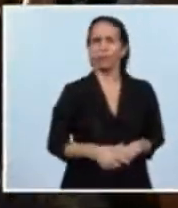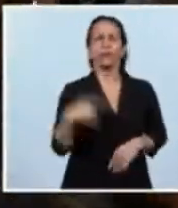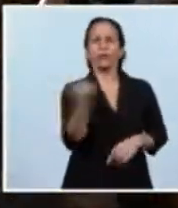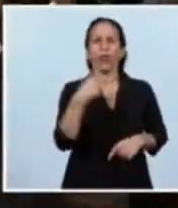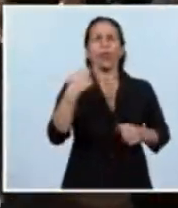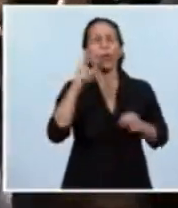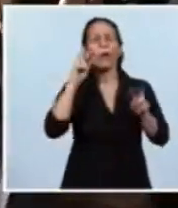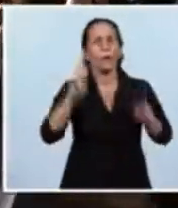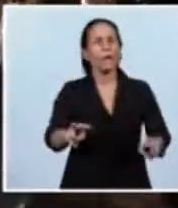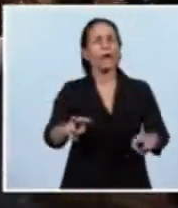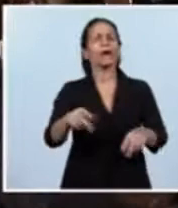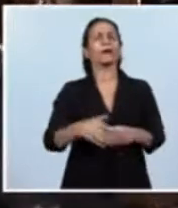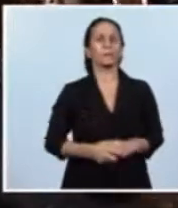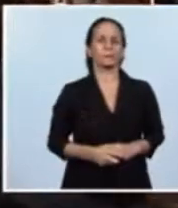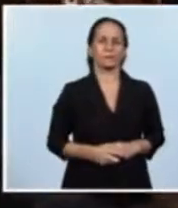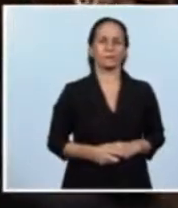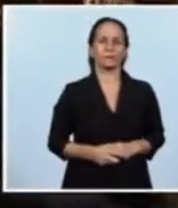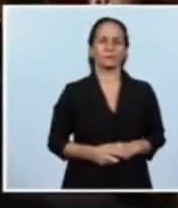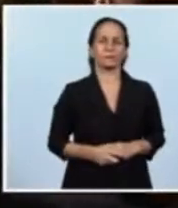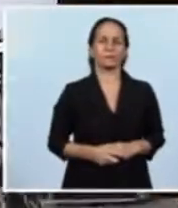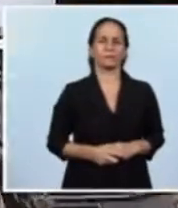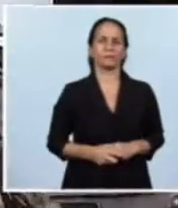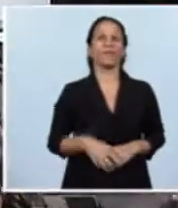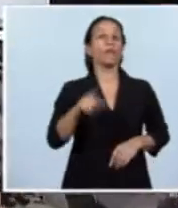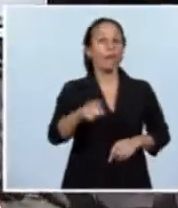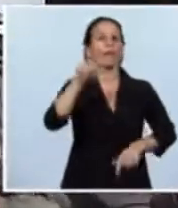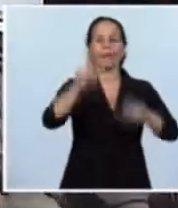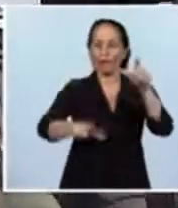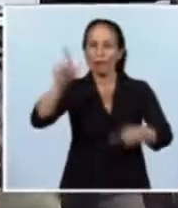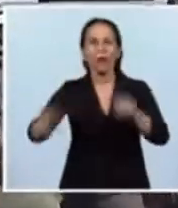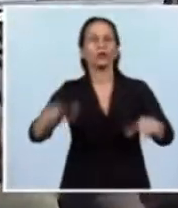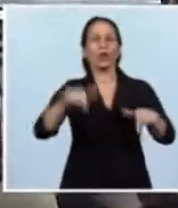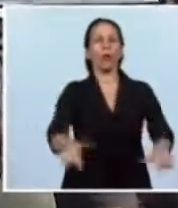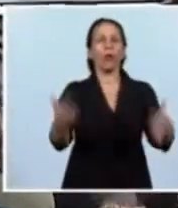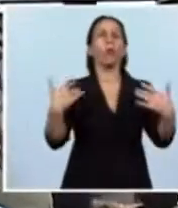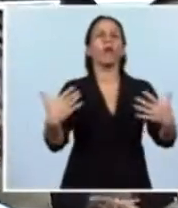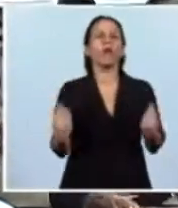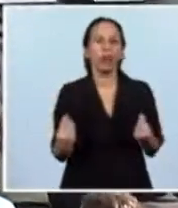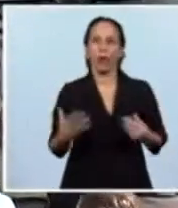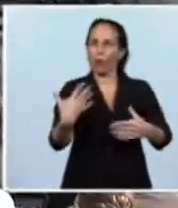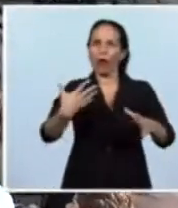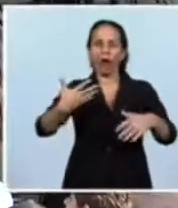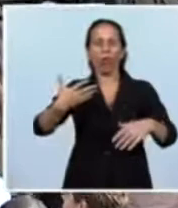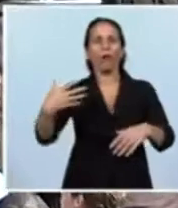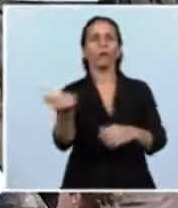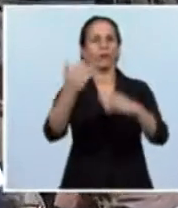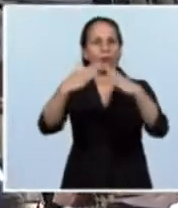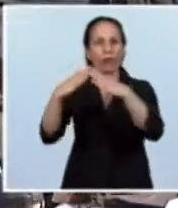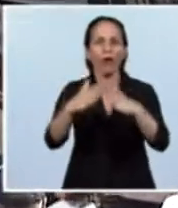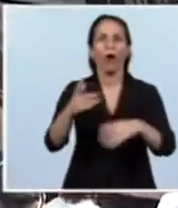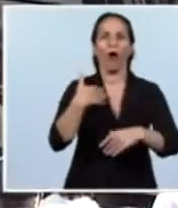la gente de acceder a una vivienda o de